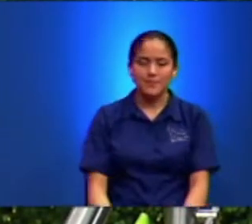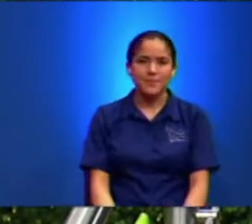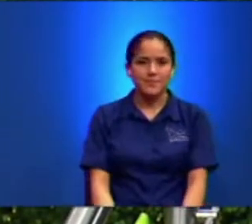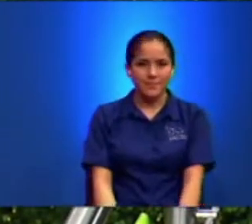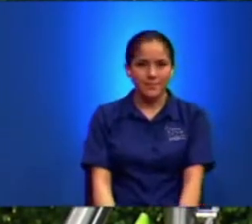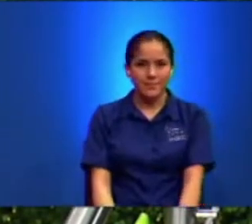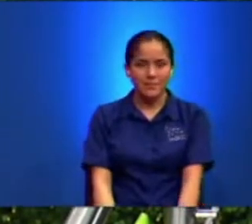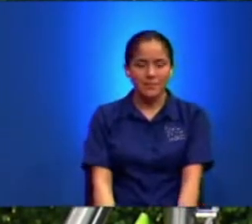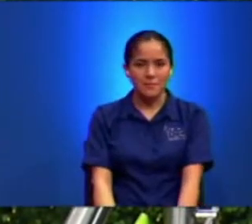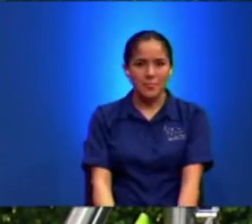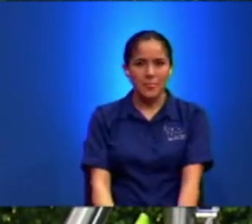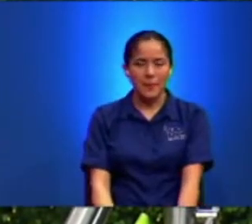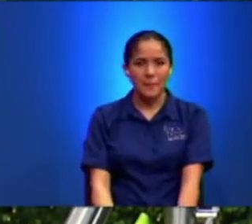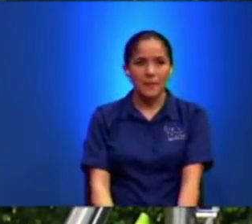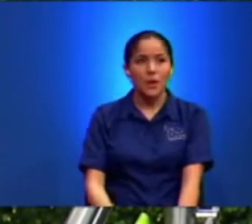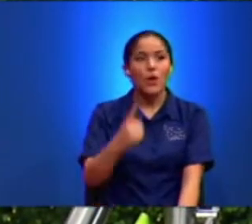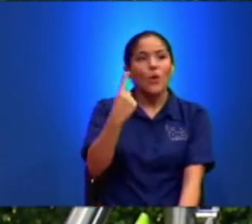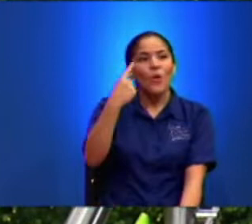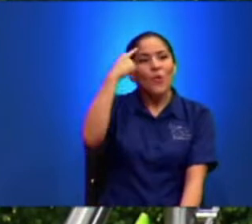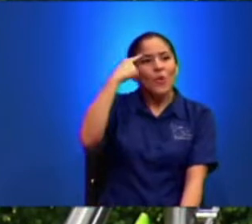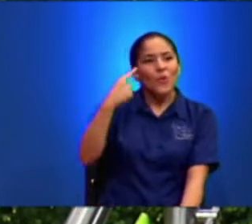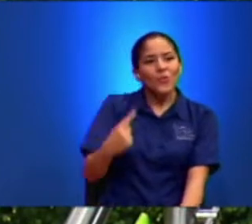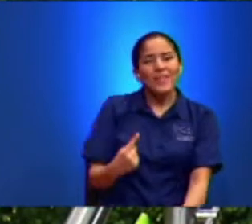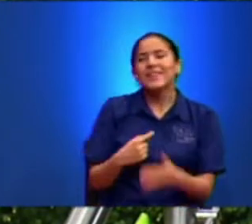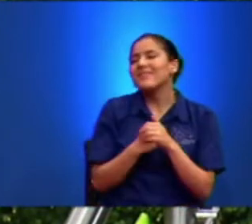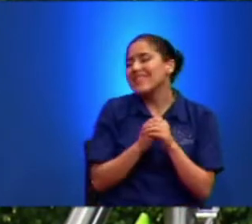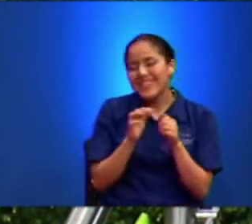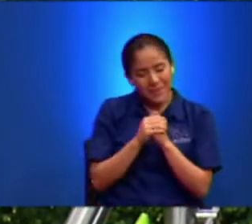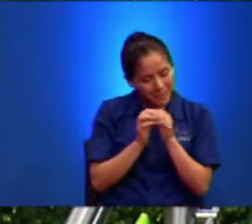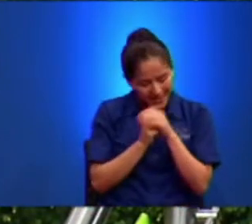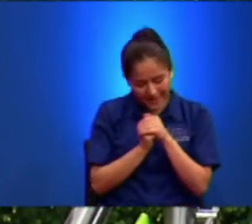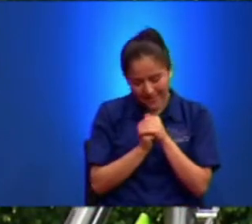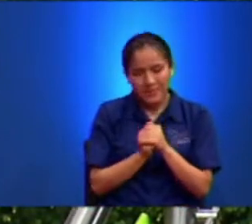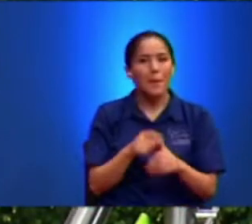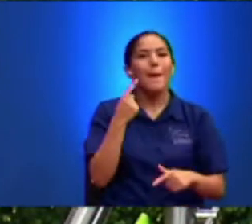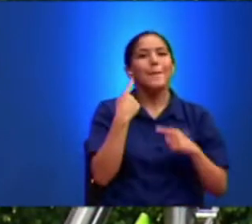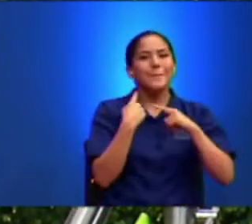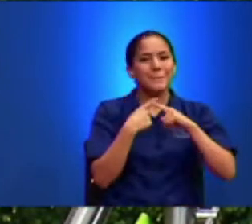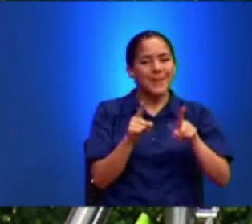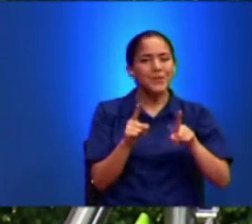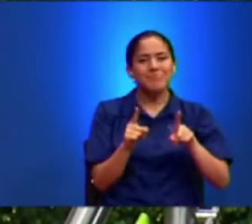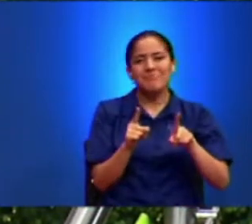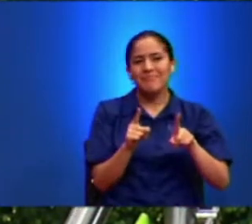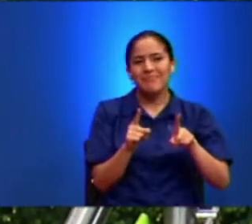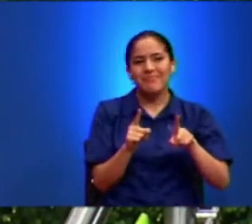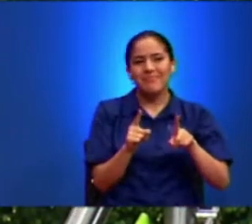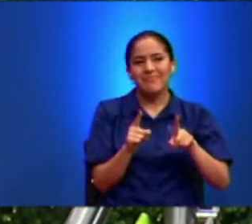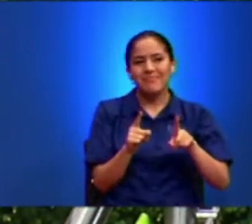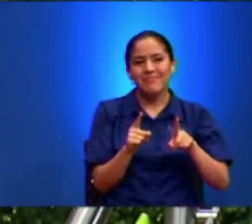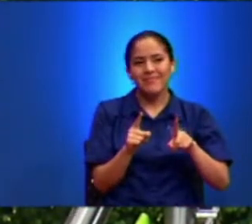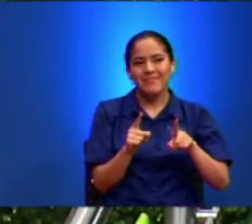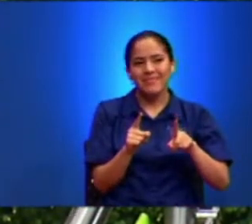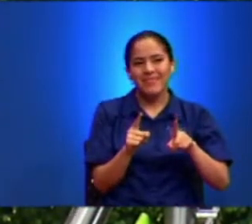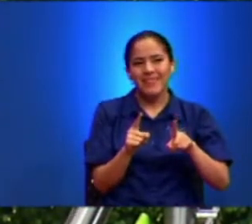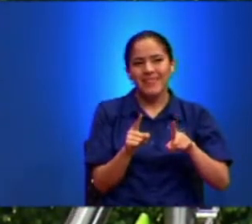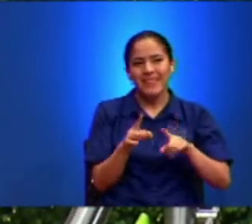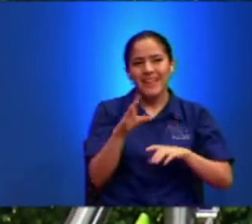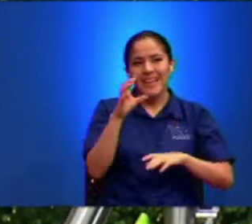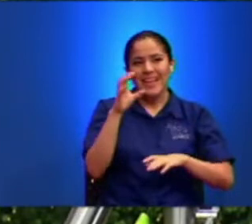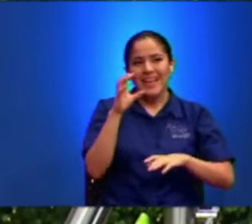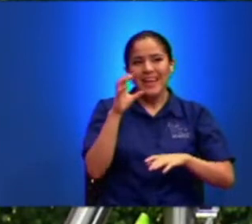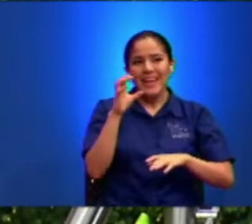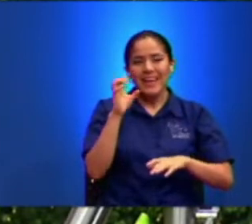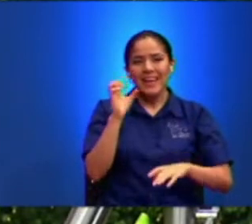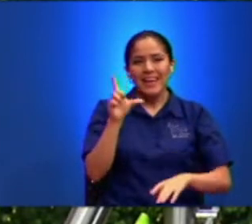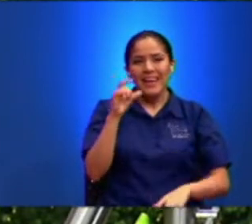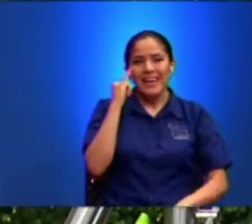Entonces Un Día Hasta Me Da A Pena Contarle Pero Es A Eliseo Antes De darle El Manto De El Lía